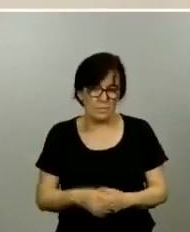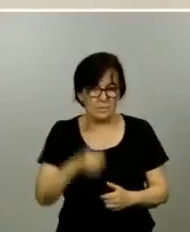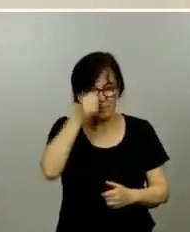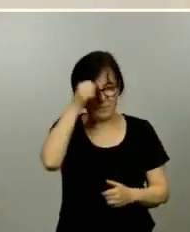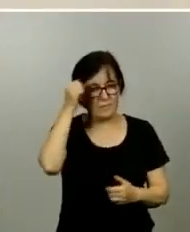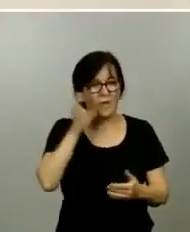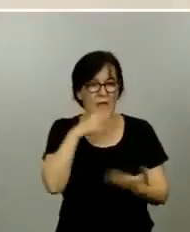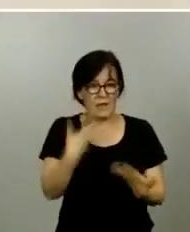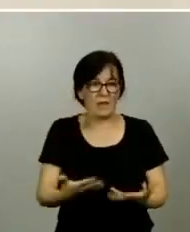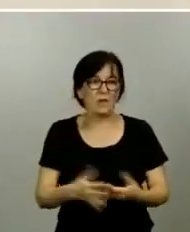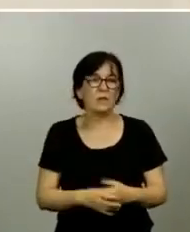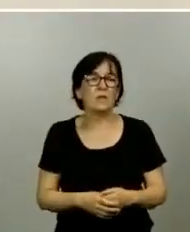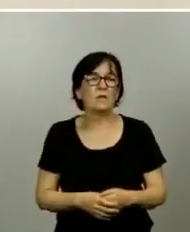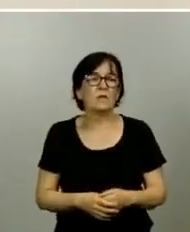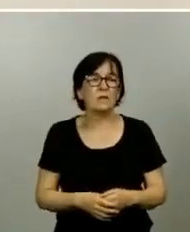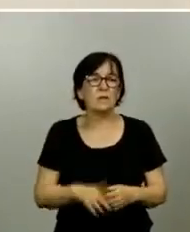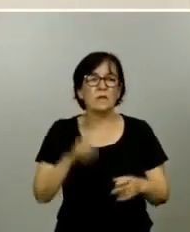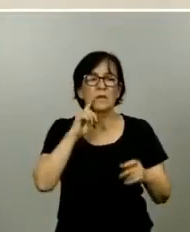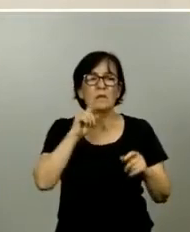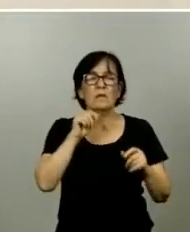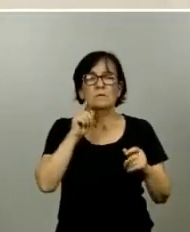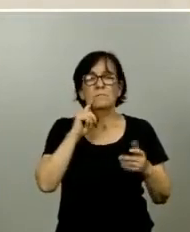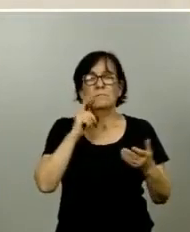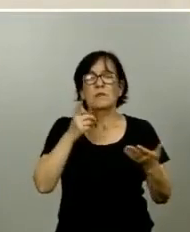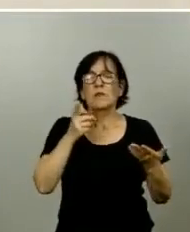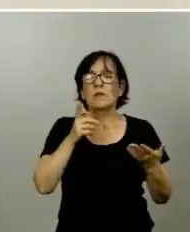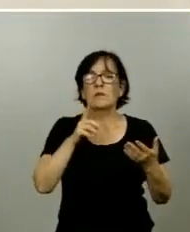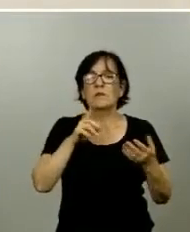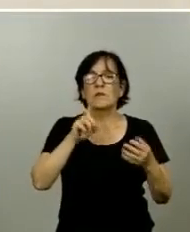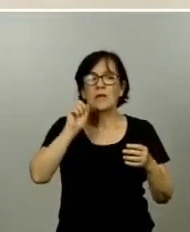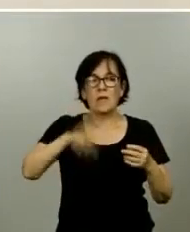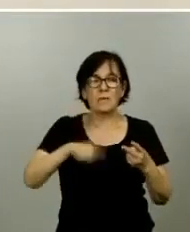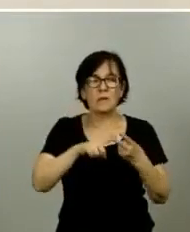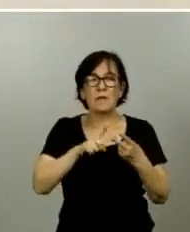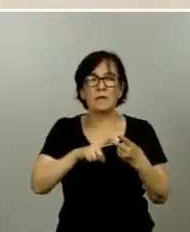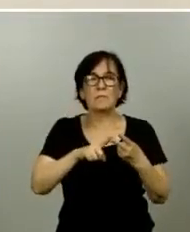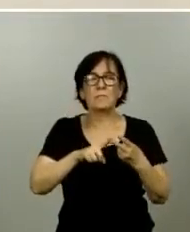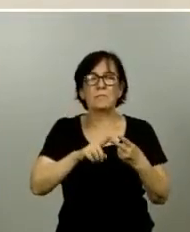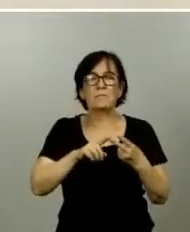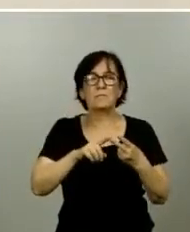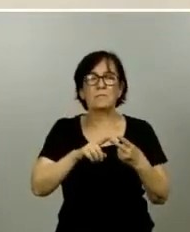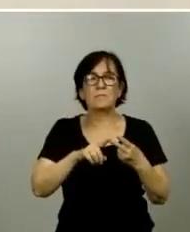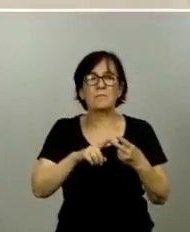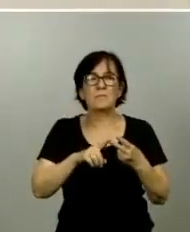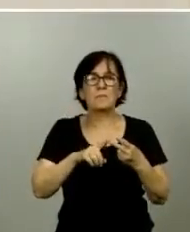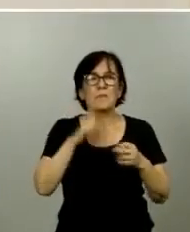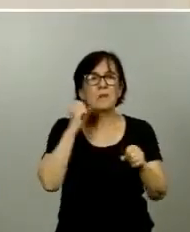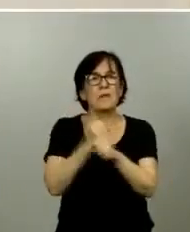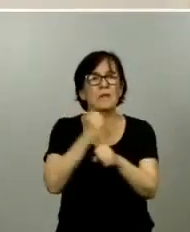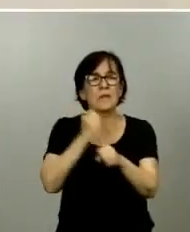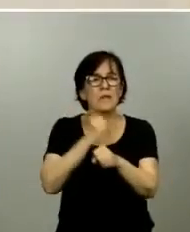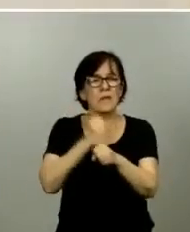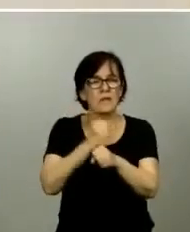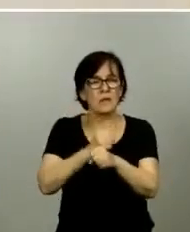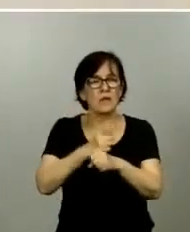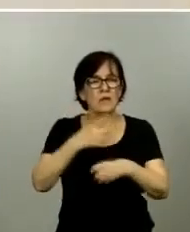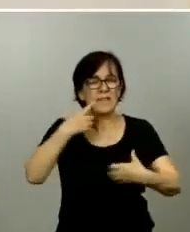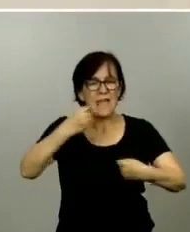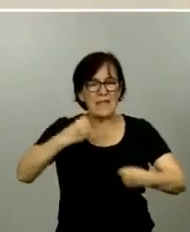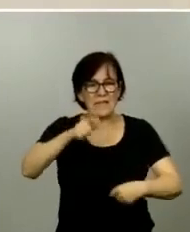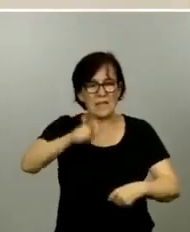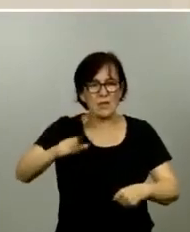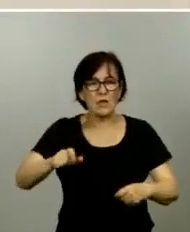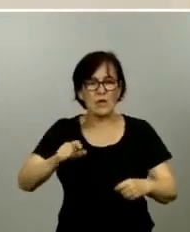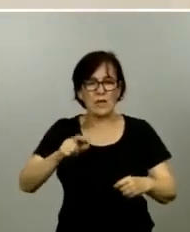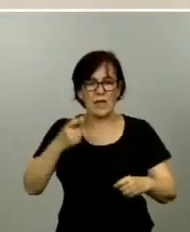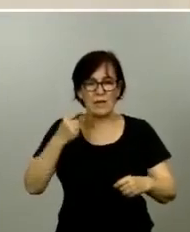y de forma regular y por otro lado en cuanto a los trabajadores sanitarios infectados